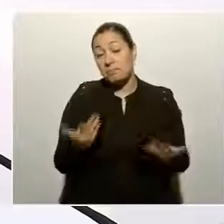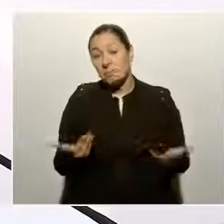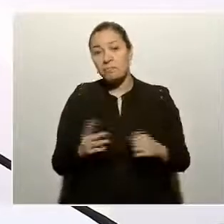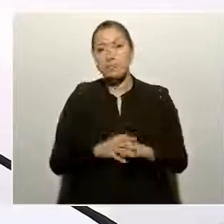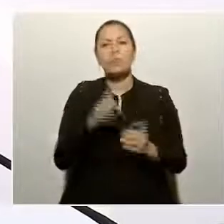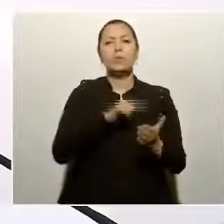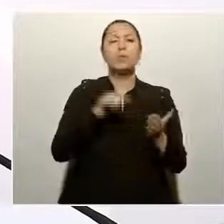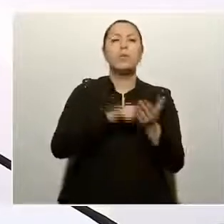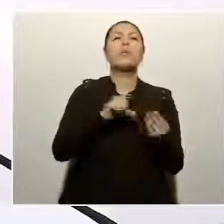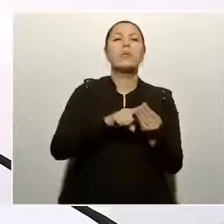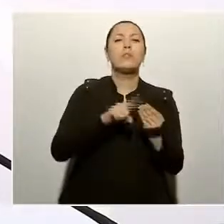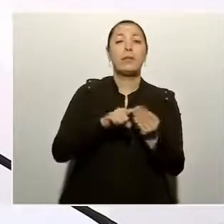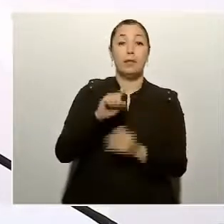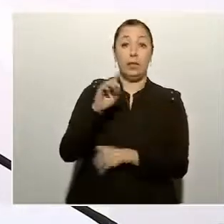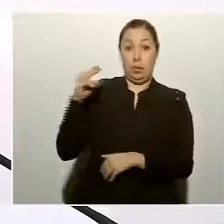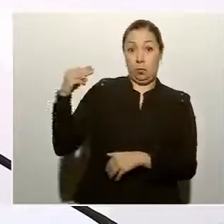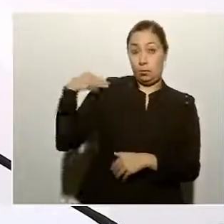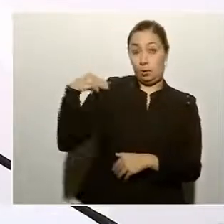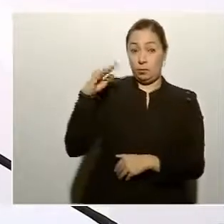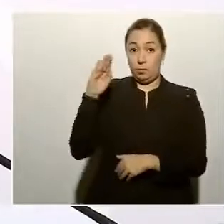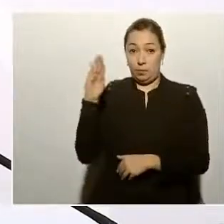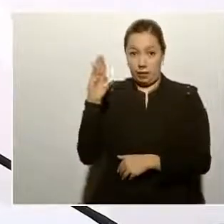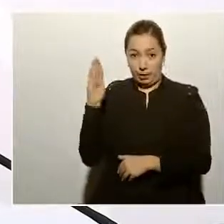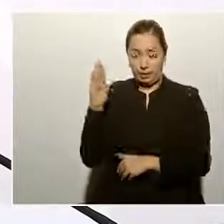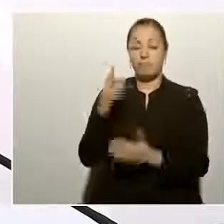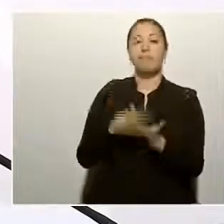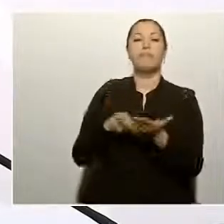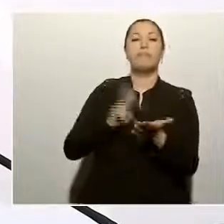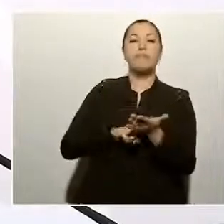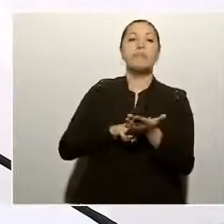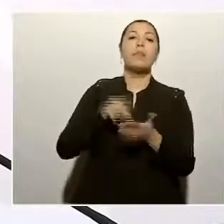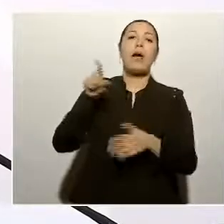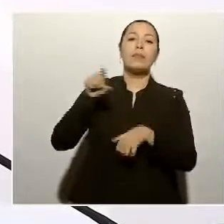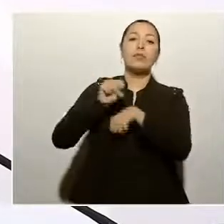Badiraguato y en Cozalá.